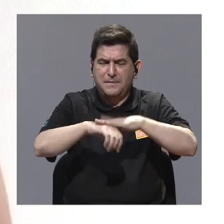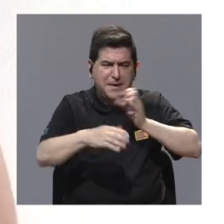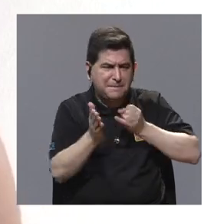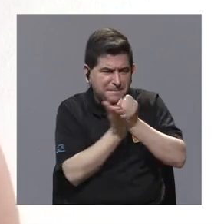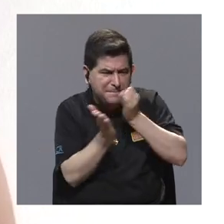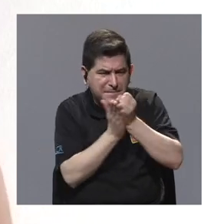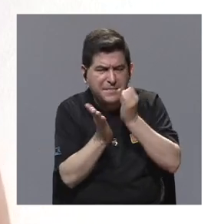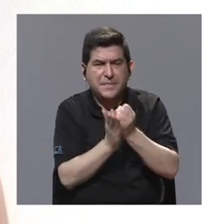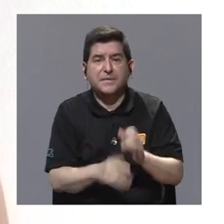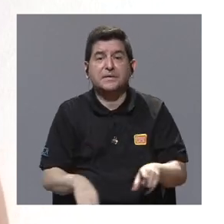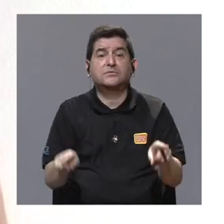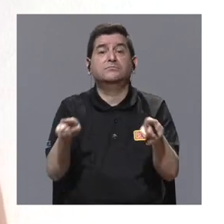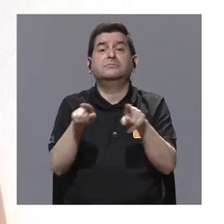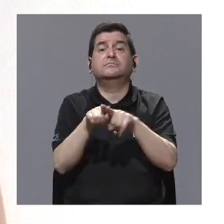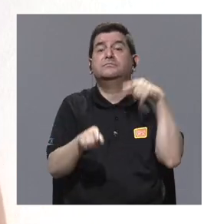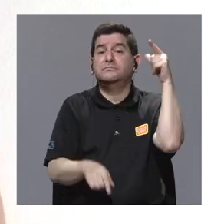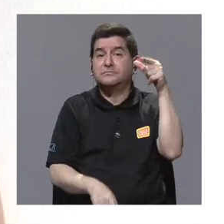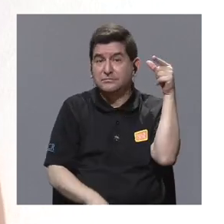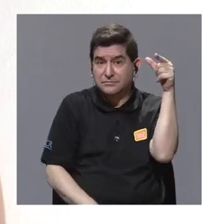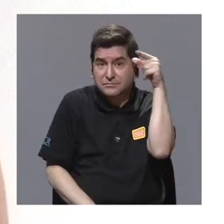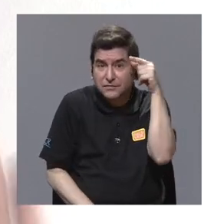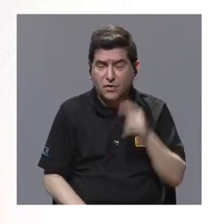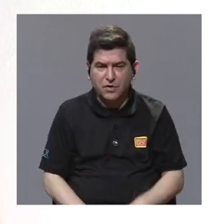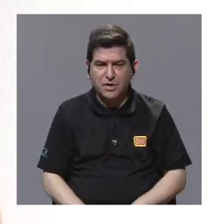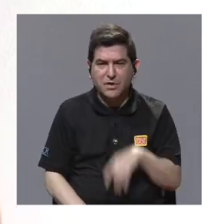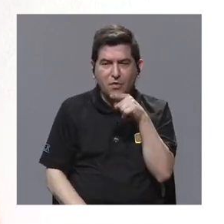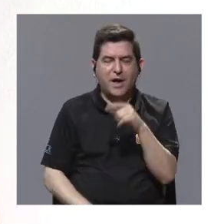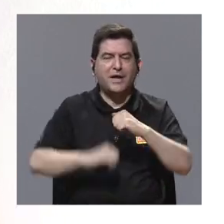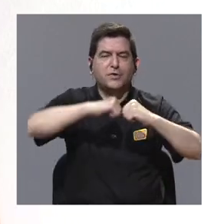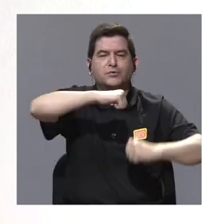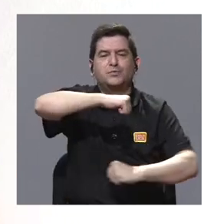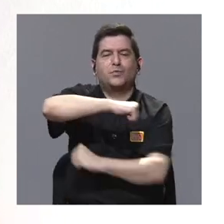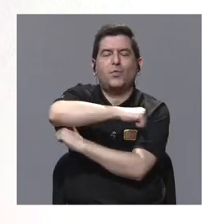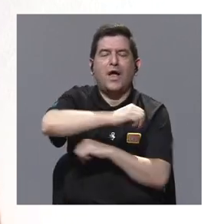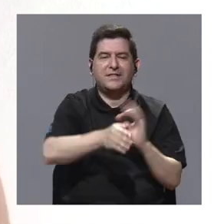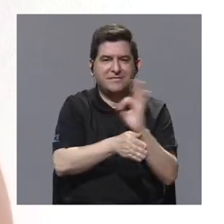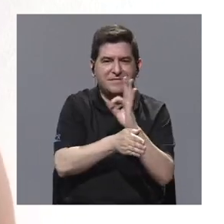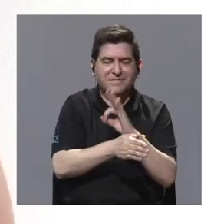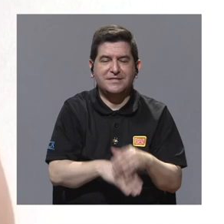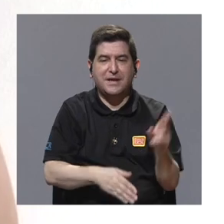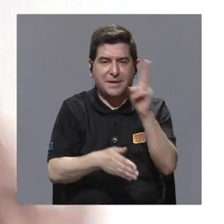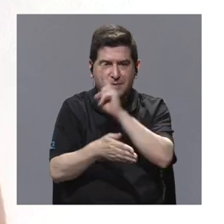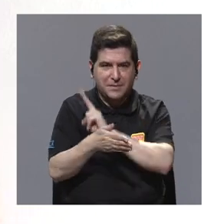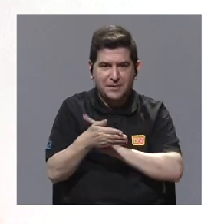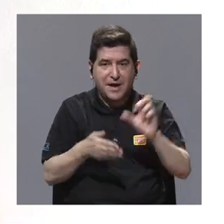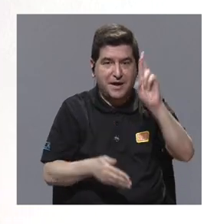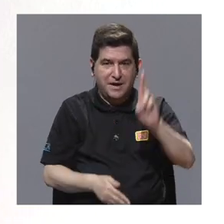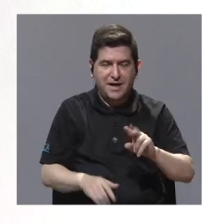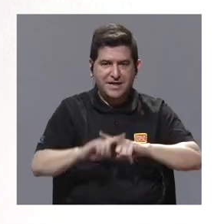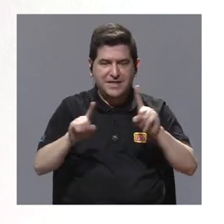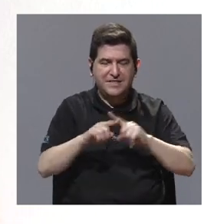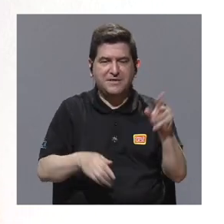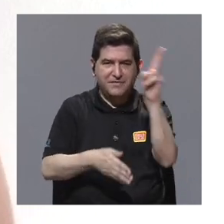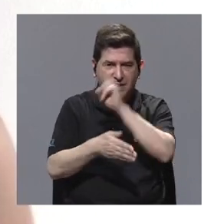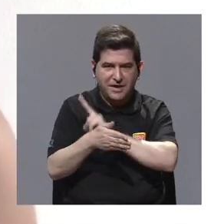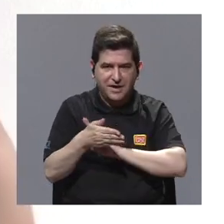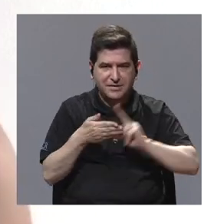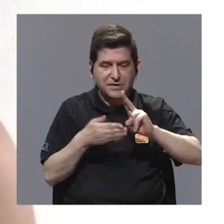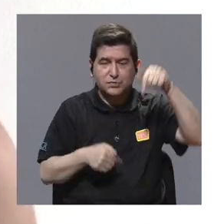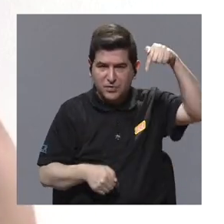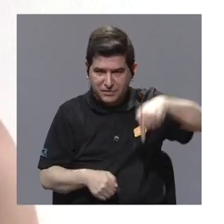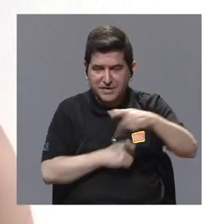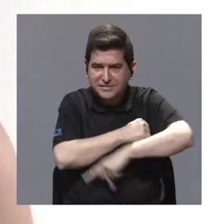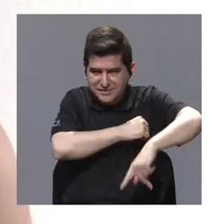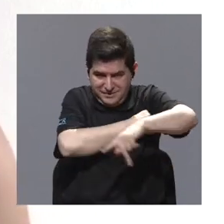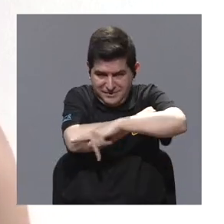investigación pero también, obviamente, que funjan como un puente para la Universidad de Costa Rica y para otras universidades de Costa Rica